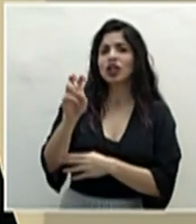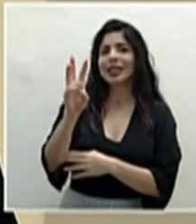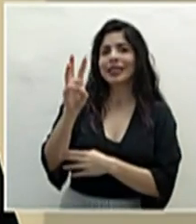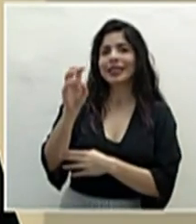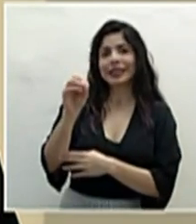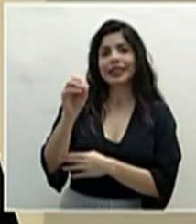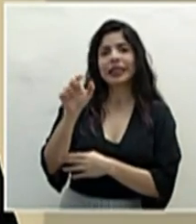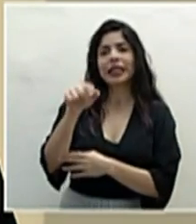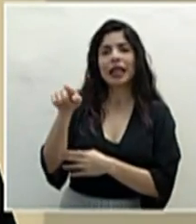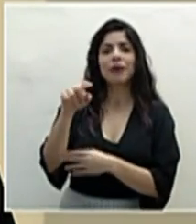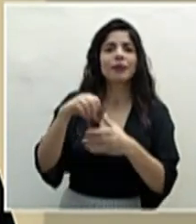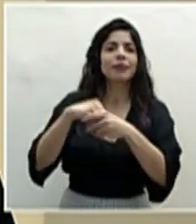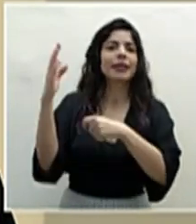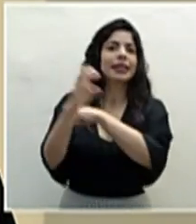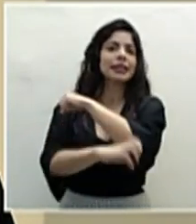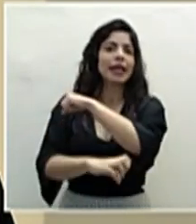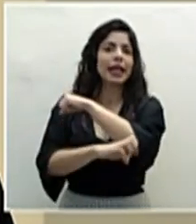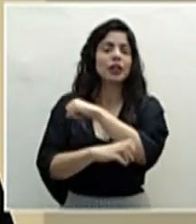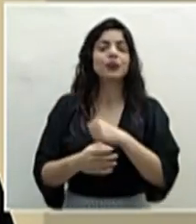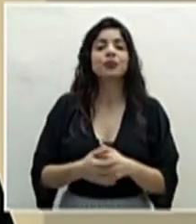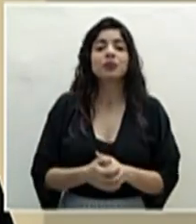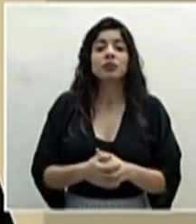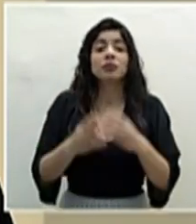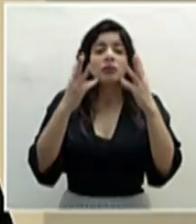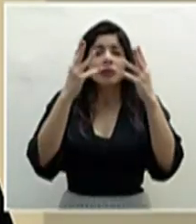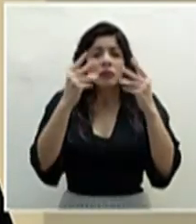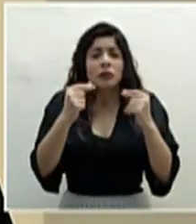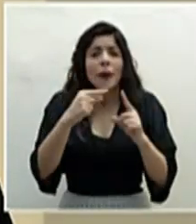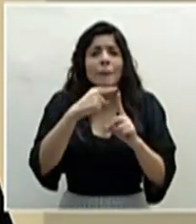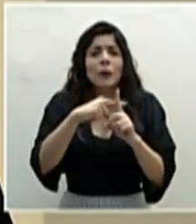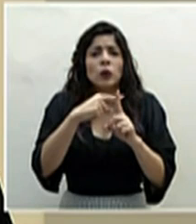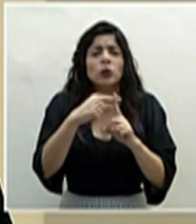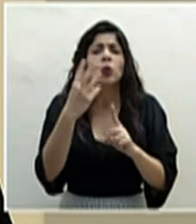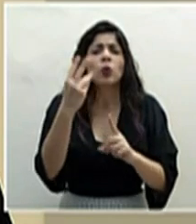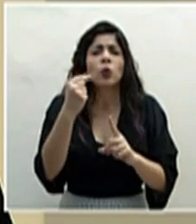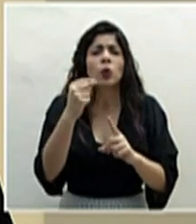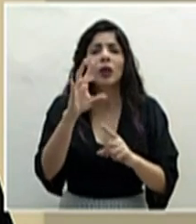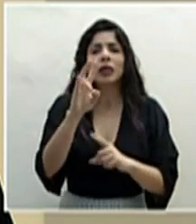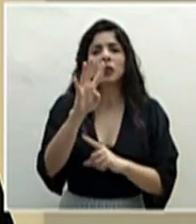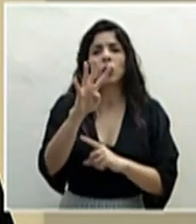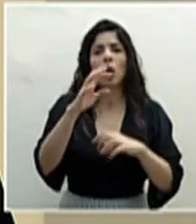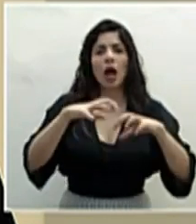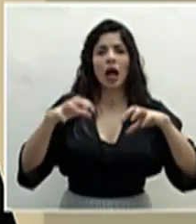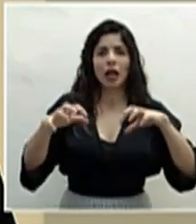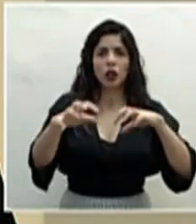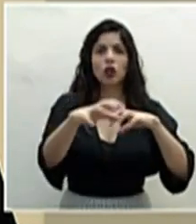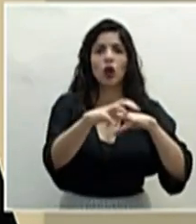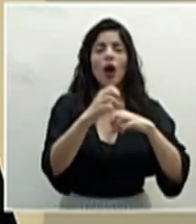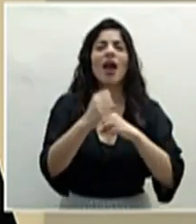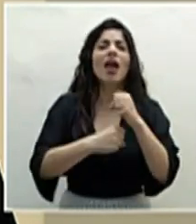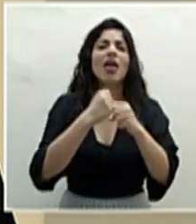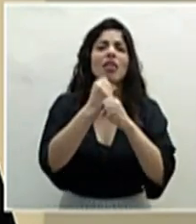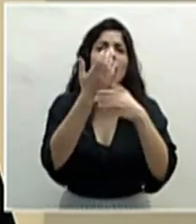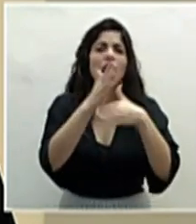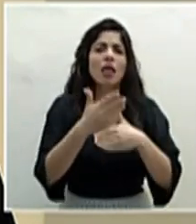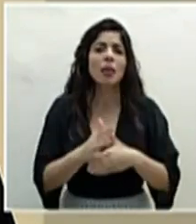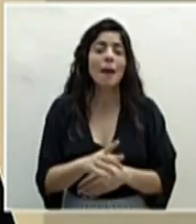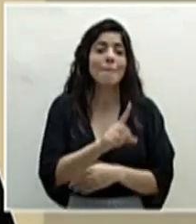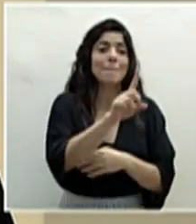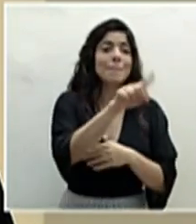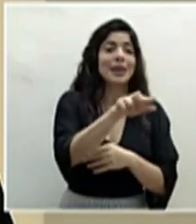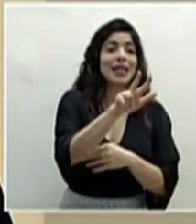son extranjeros. Se contabilizan casos positivos en 74 cantones, por edad tenemos 1